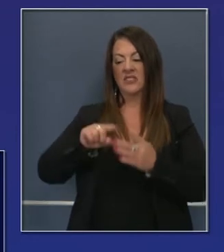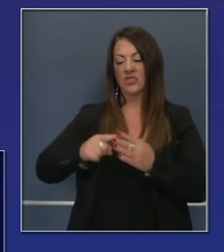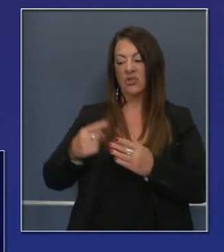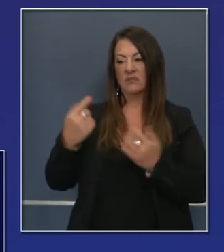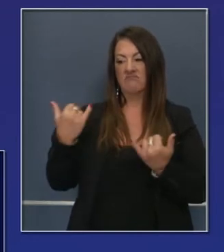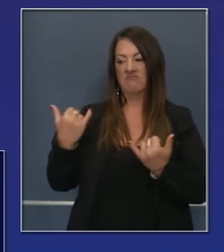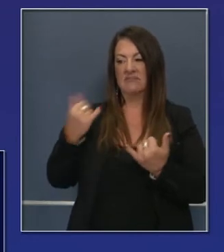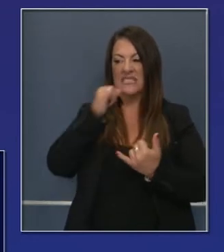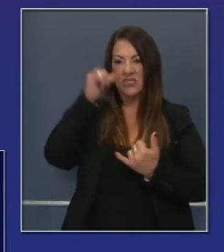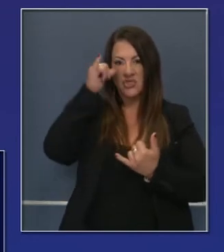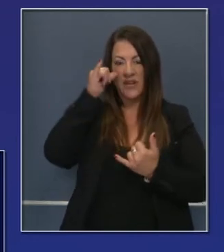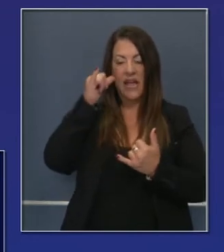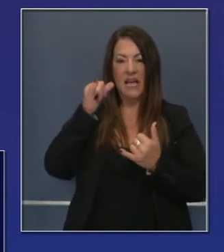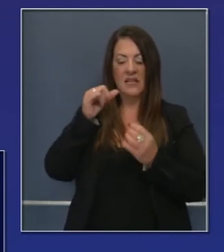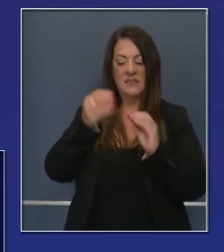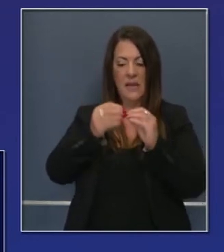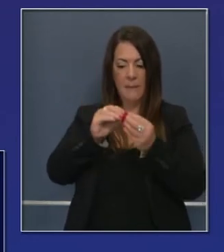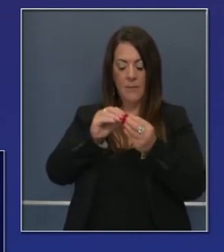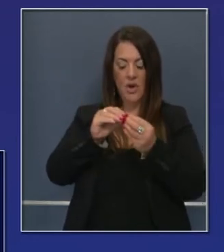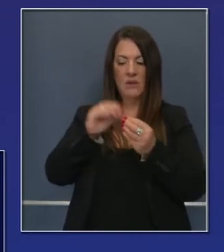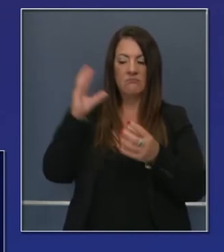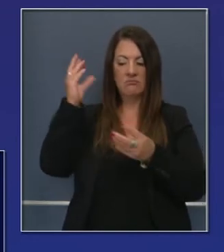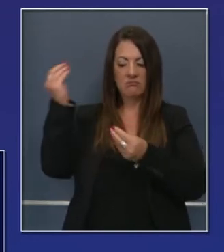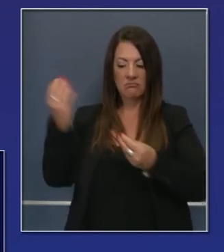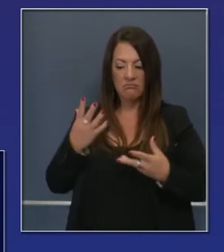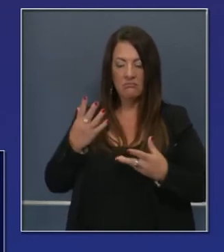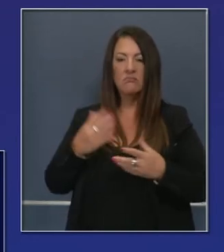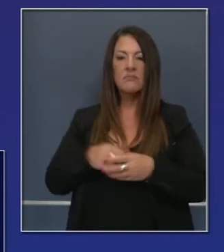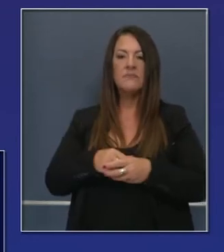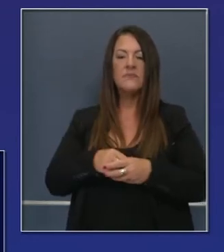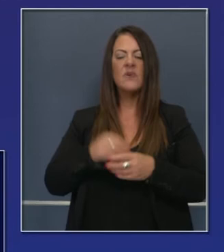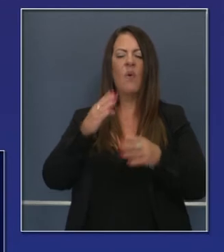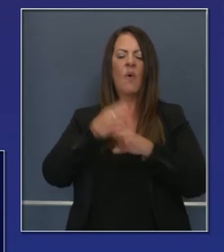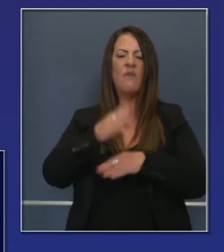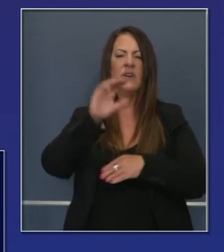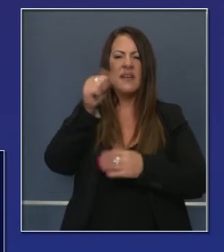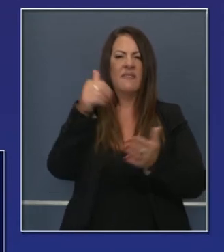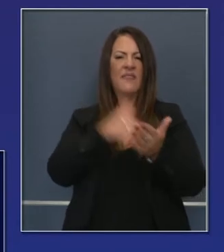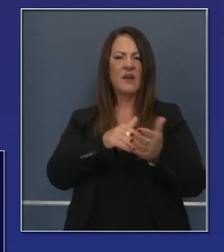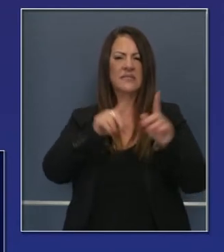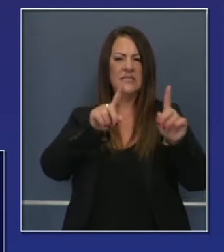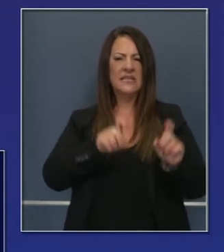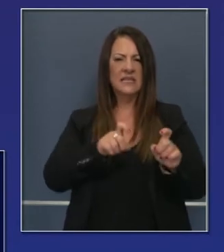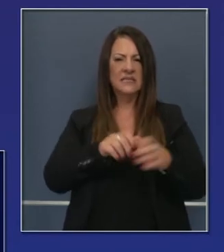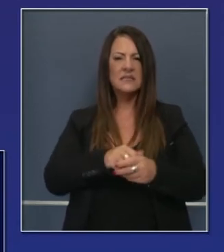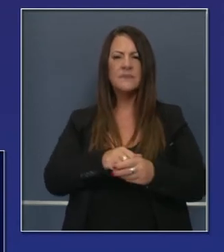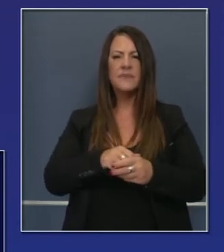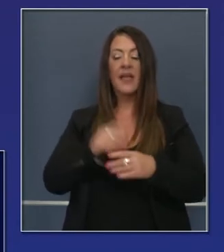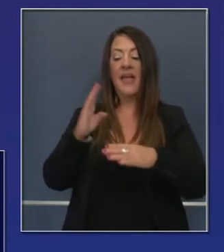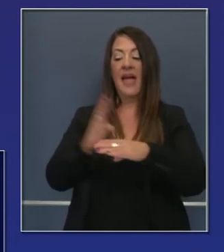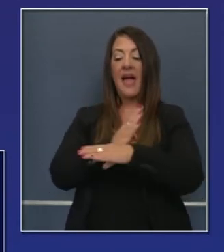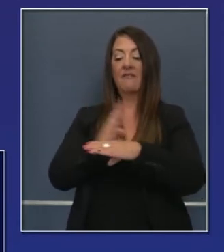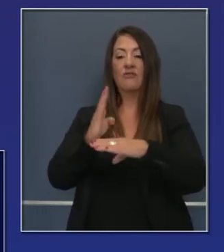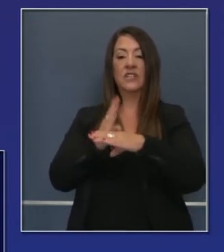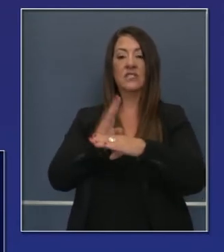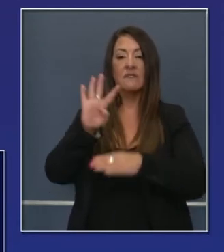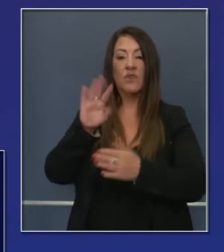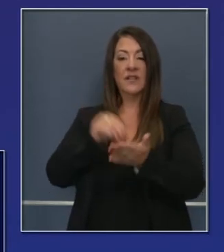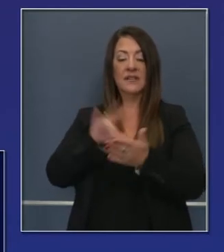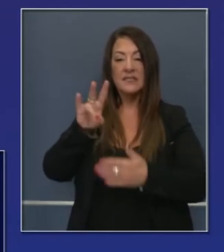El primero de septiembre el número es cuatro mil doscientos cincuenta y cinco. Tuvimos cerca de ciento diez